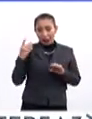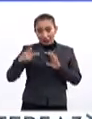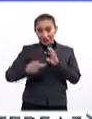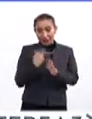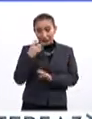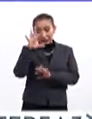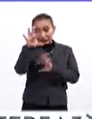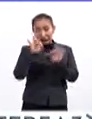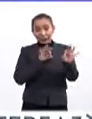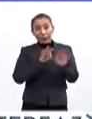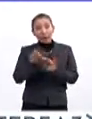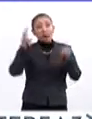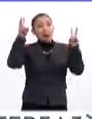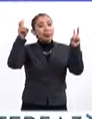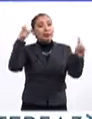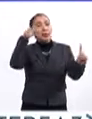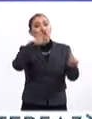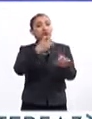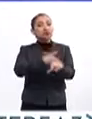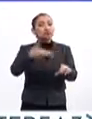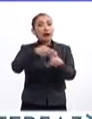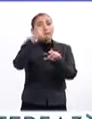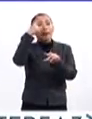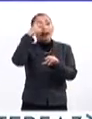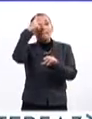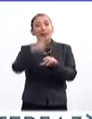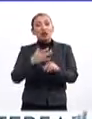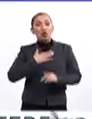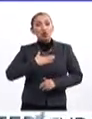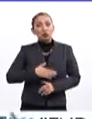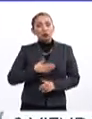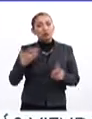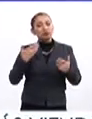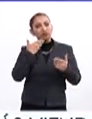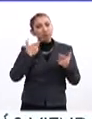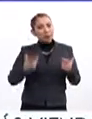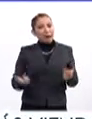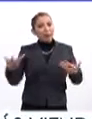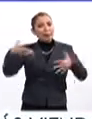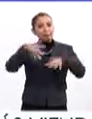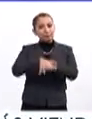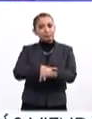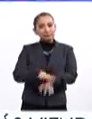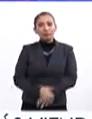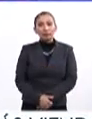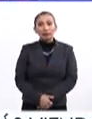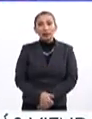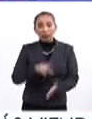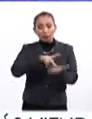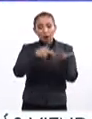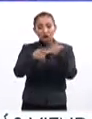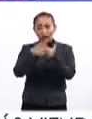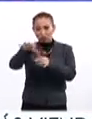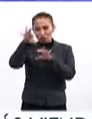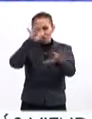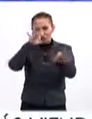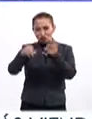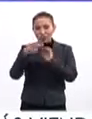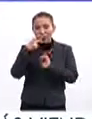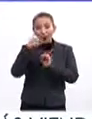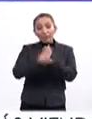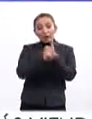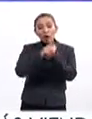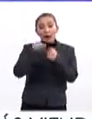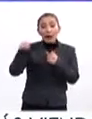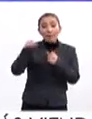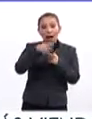edición se trabajó bajo el tema Soluciones para un México Justo, Próspero e Incluyente. Los proyectos finalistas refieren a